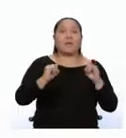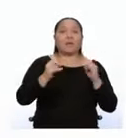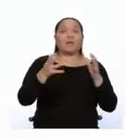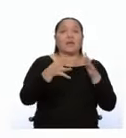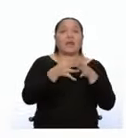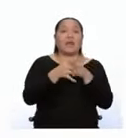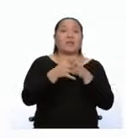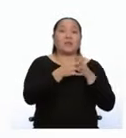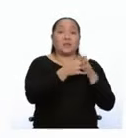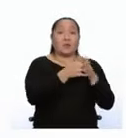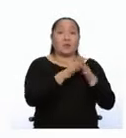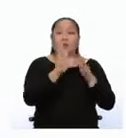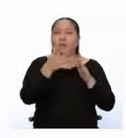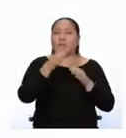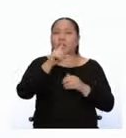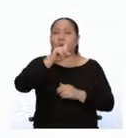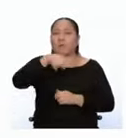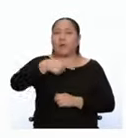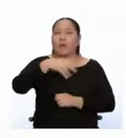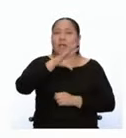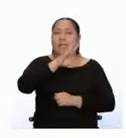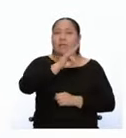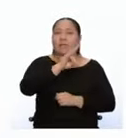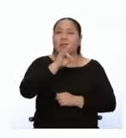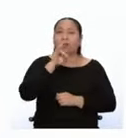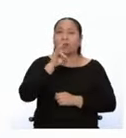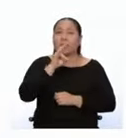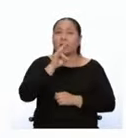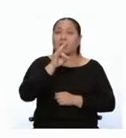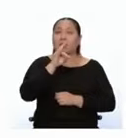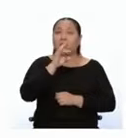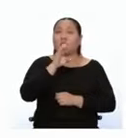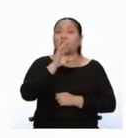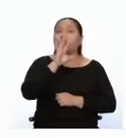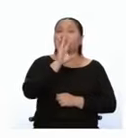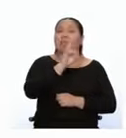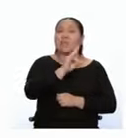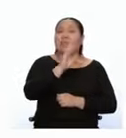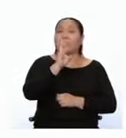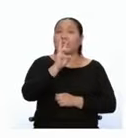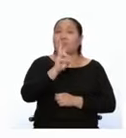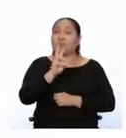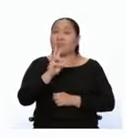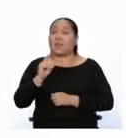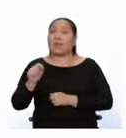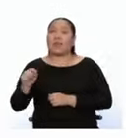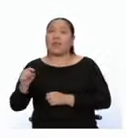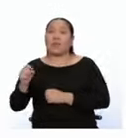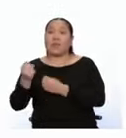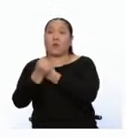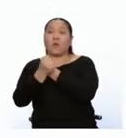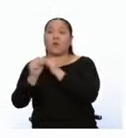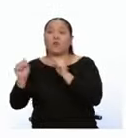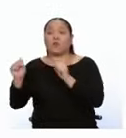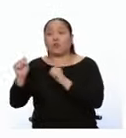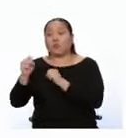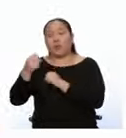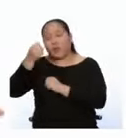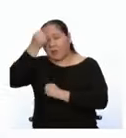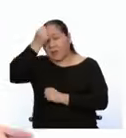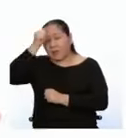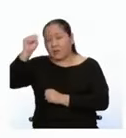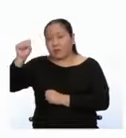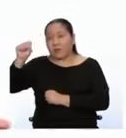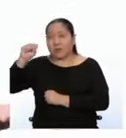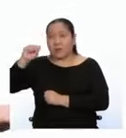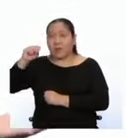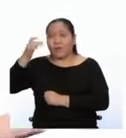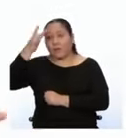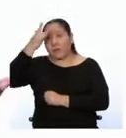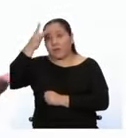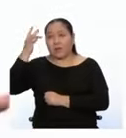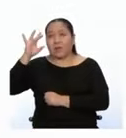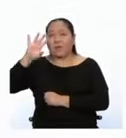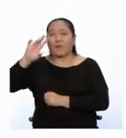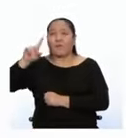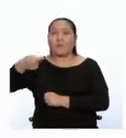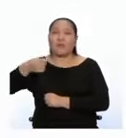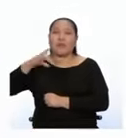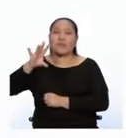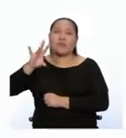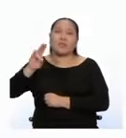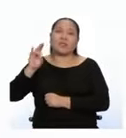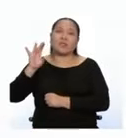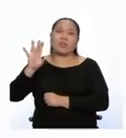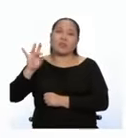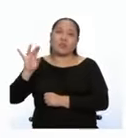se dio por el año 1776 y la revolución francesa en 1789. Claro que cada una tiene todo un